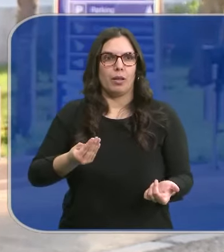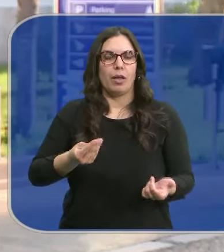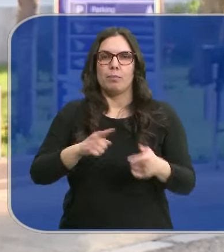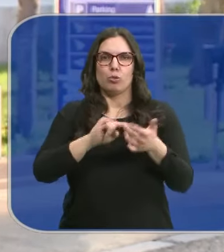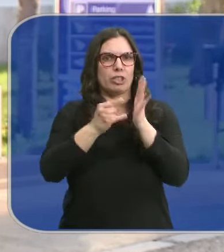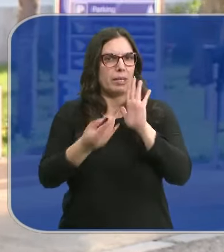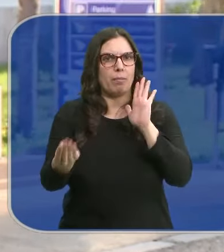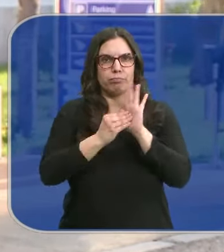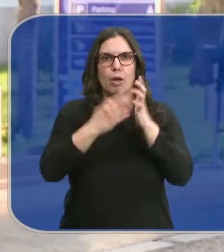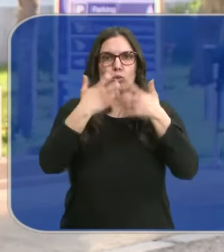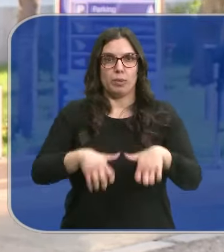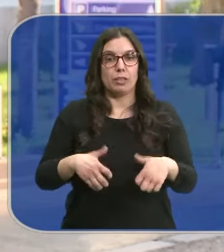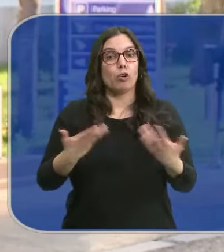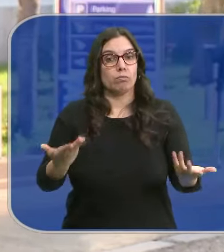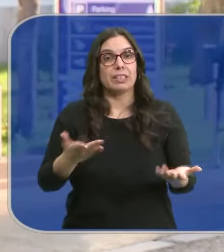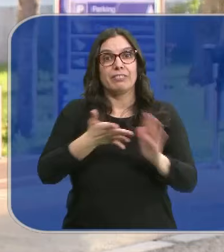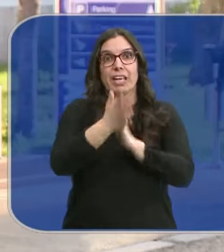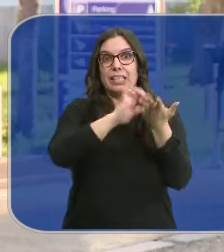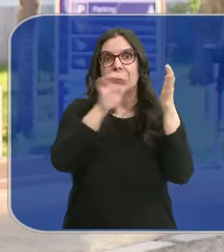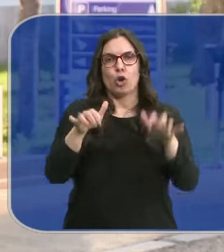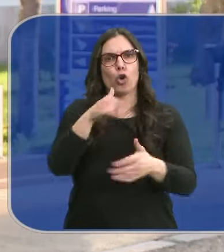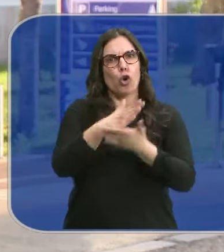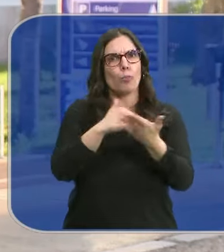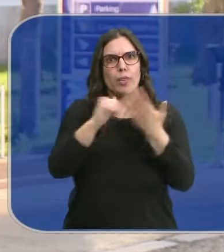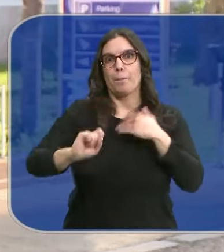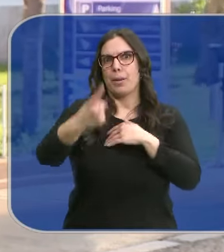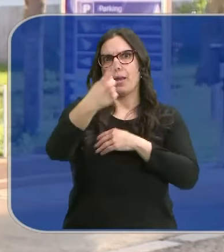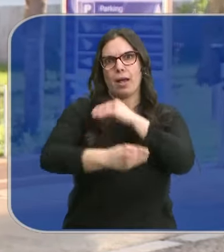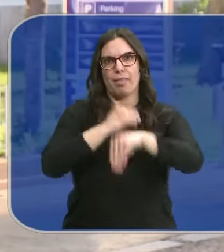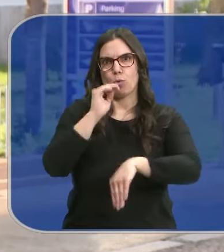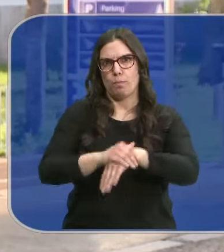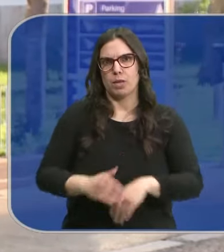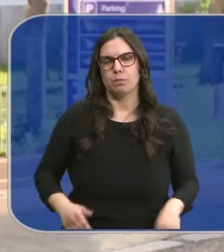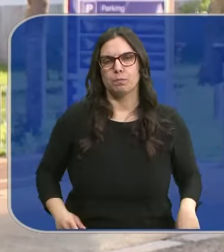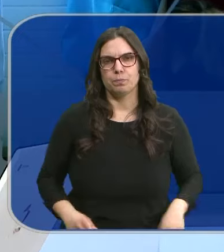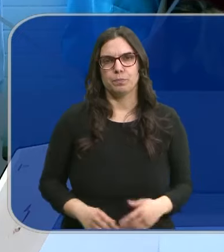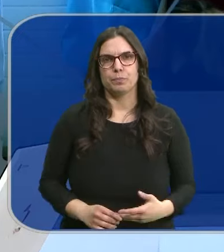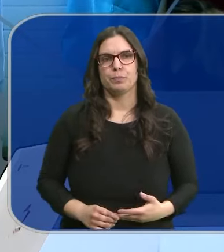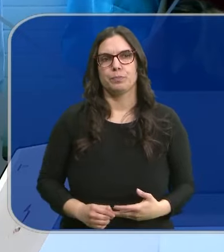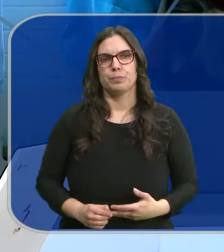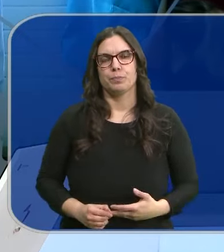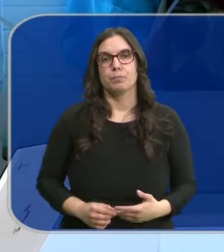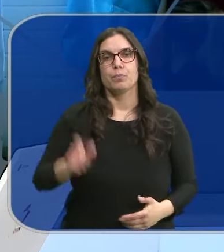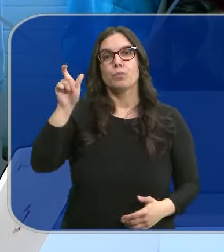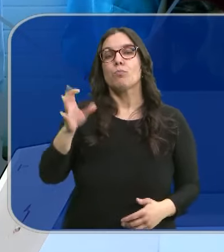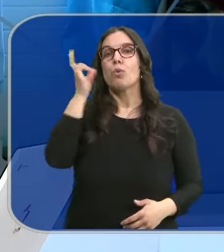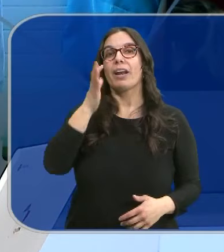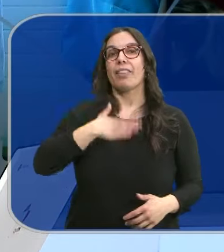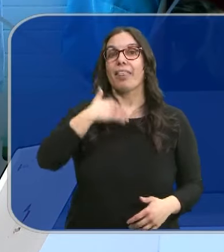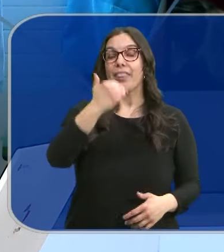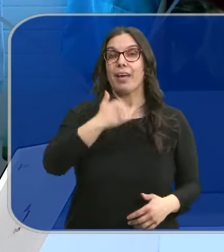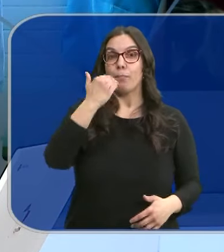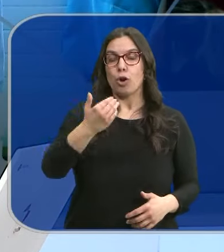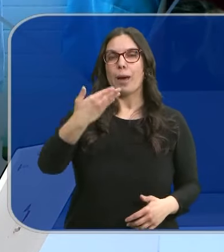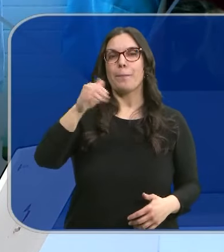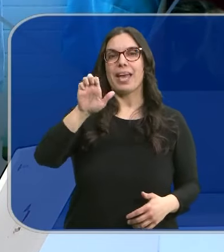incorporarlo al sistema. Y en este sentido, Castilla y León es una comunidad pionera en este ámbito. Una zamorana, Beatriz Díez,